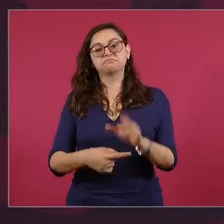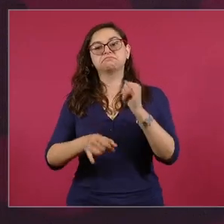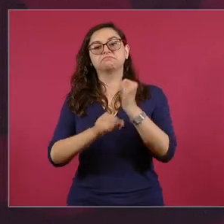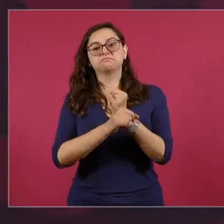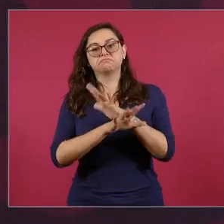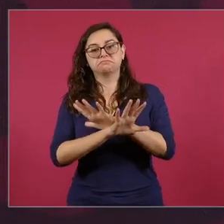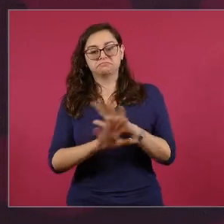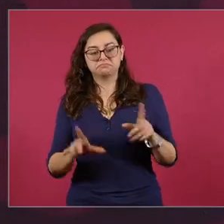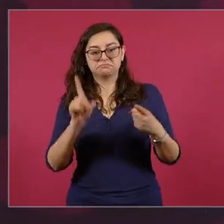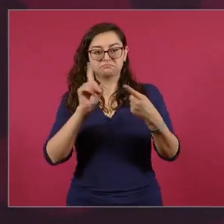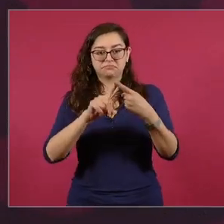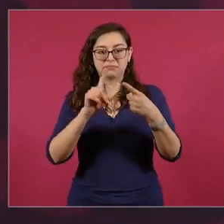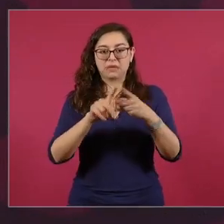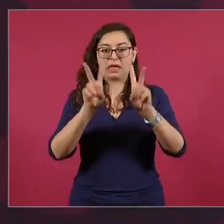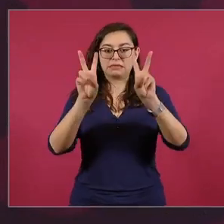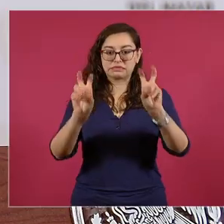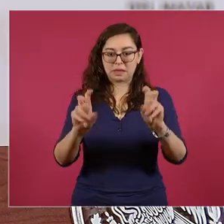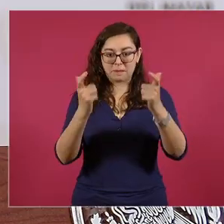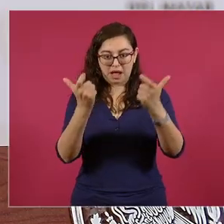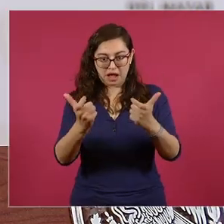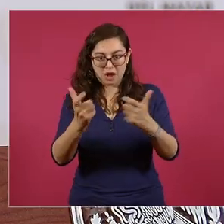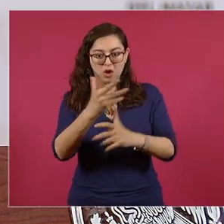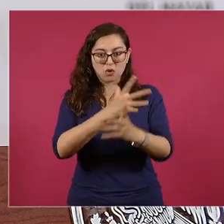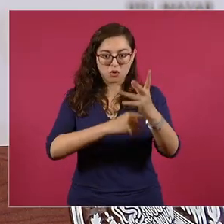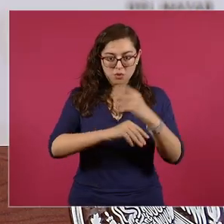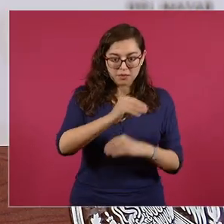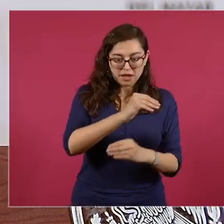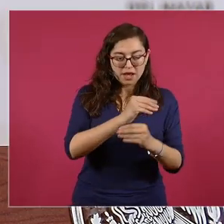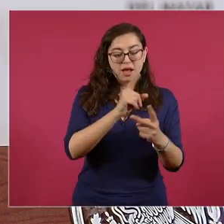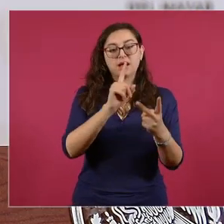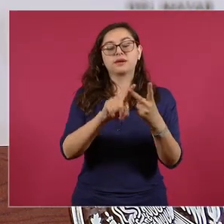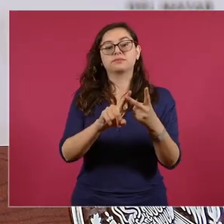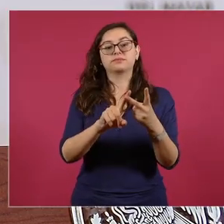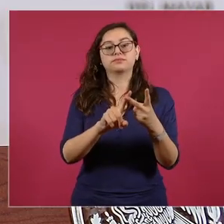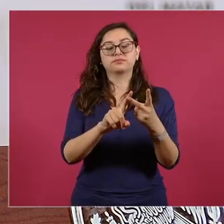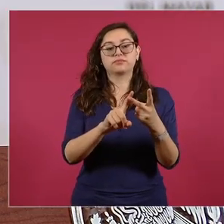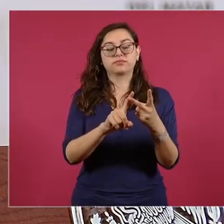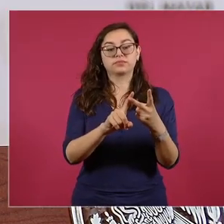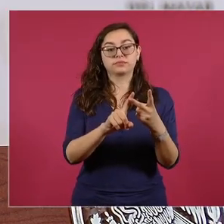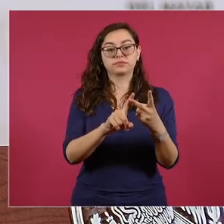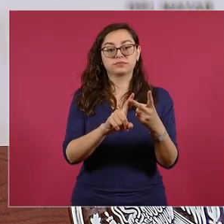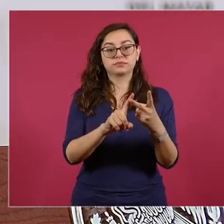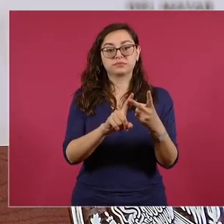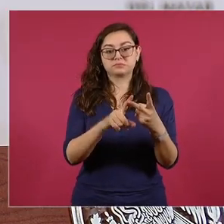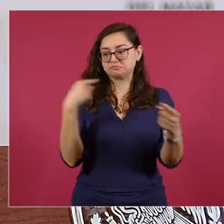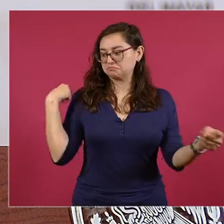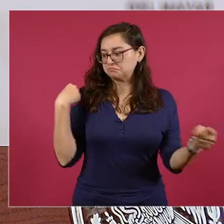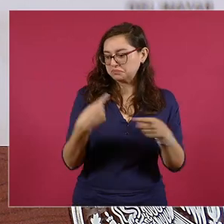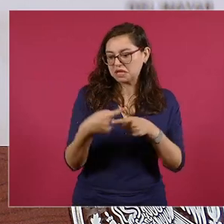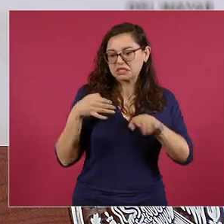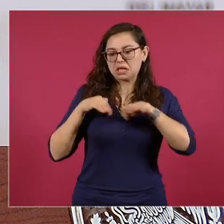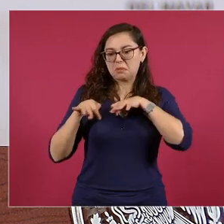del país que hemos hecho